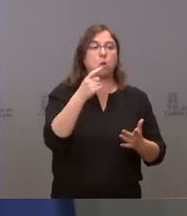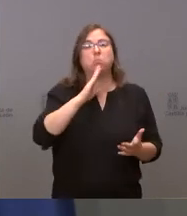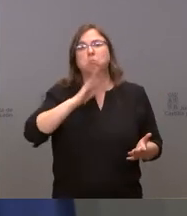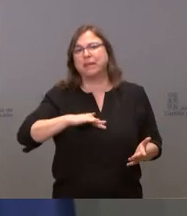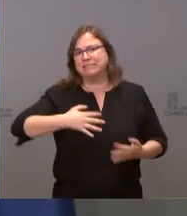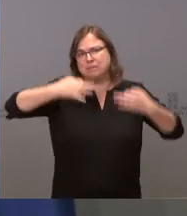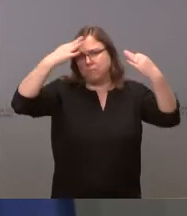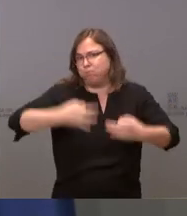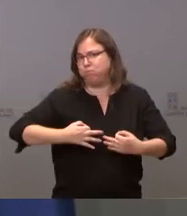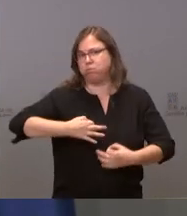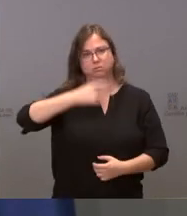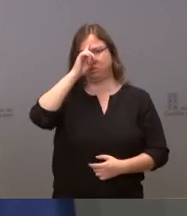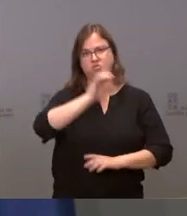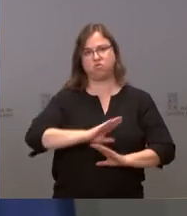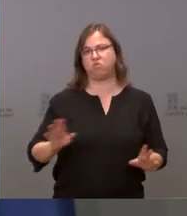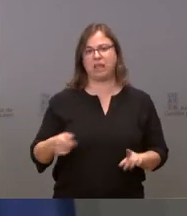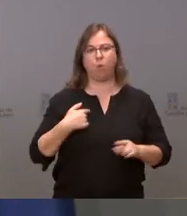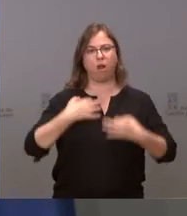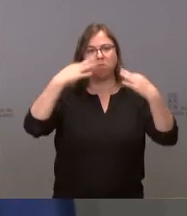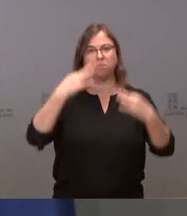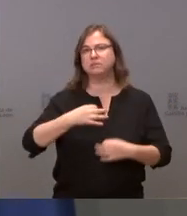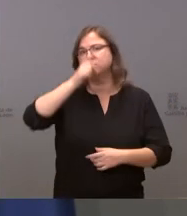se lo puede tomar como una previsión.